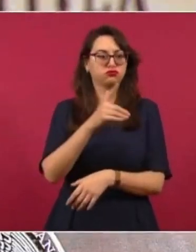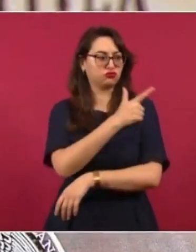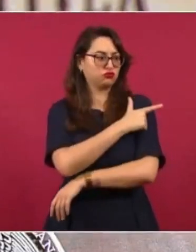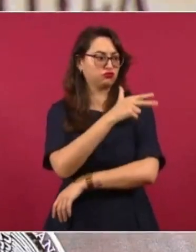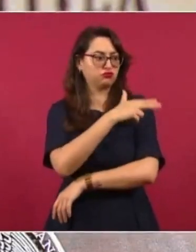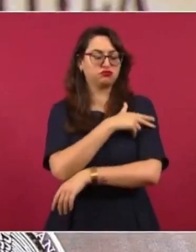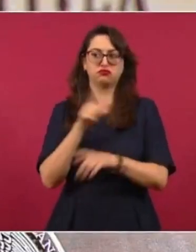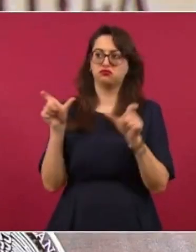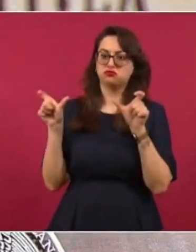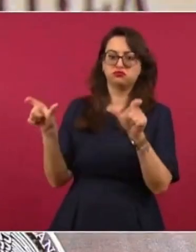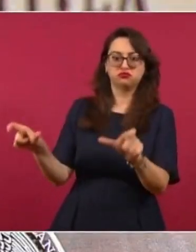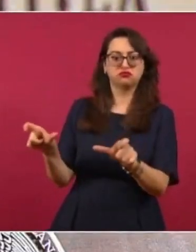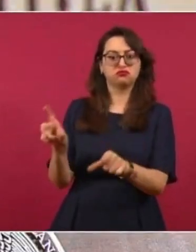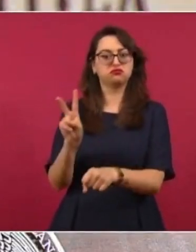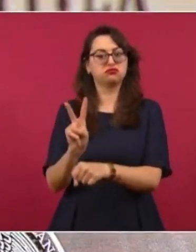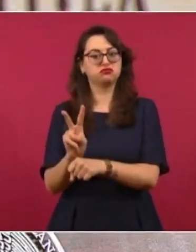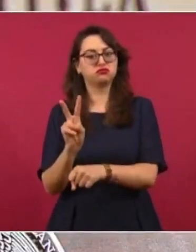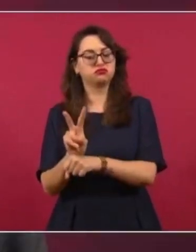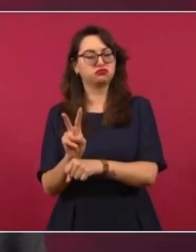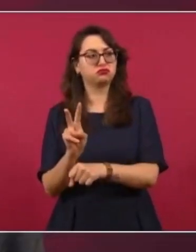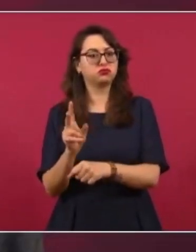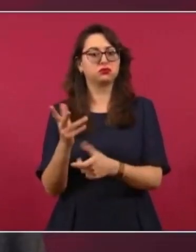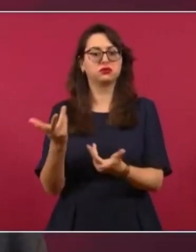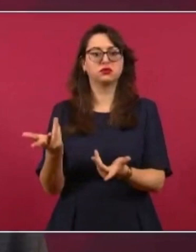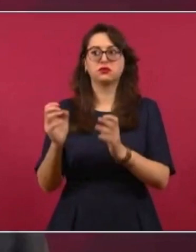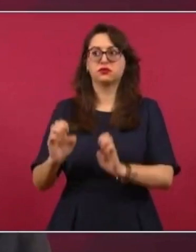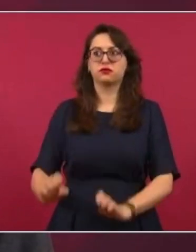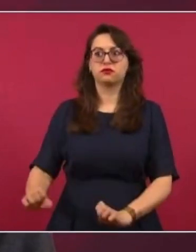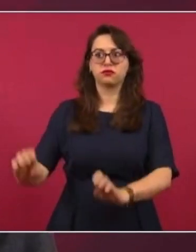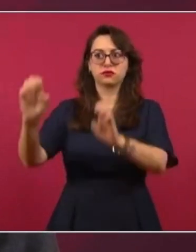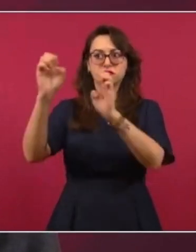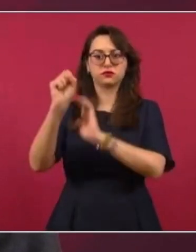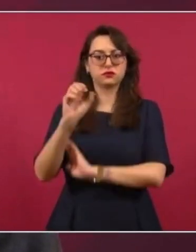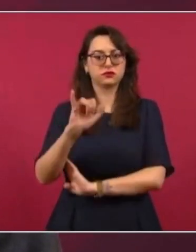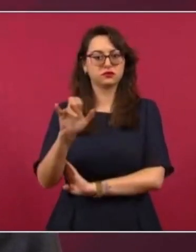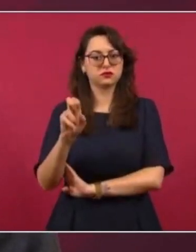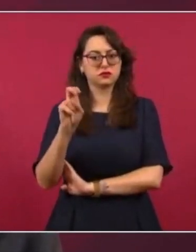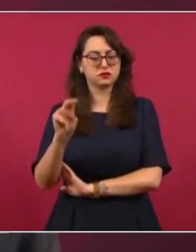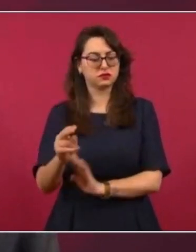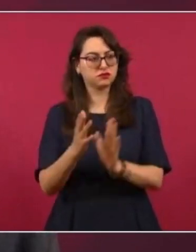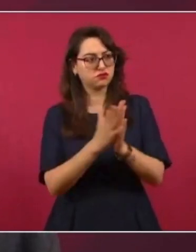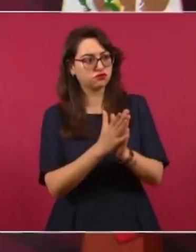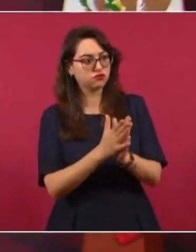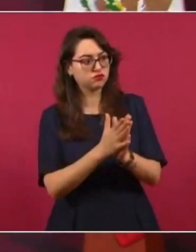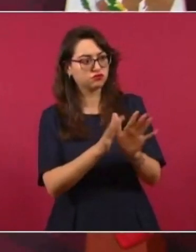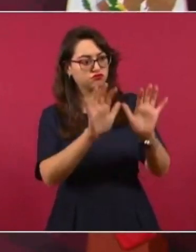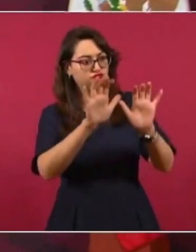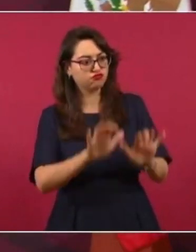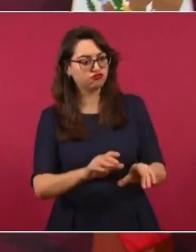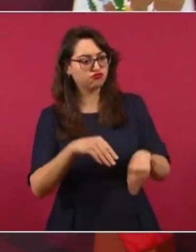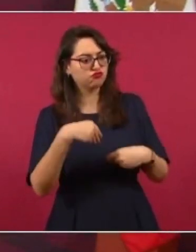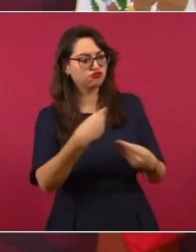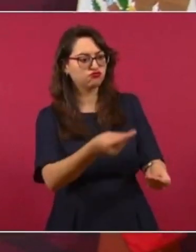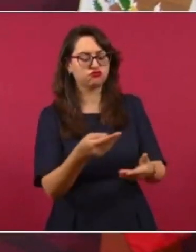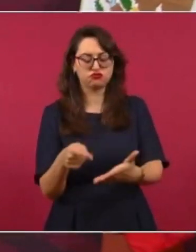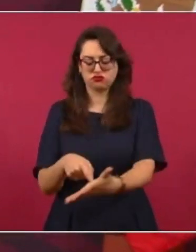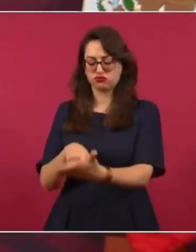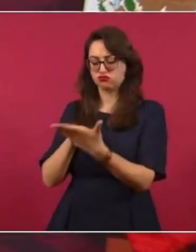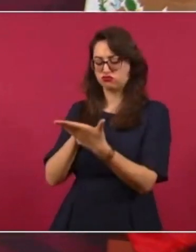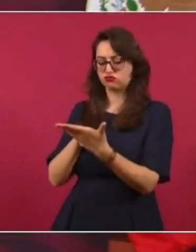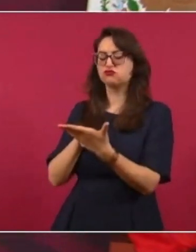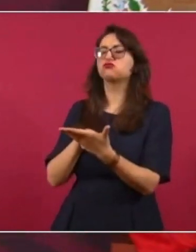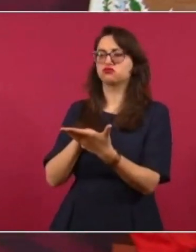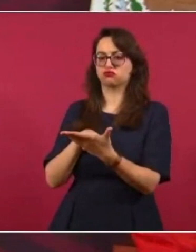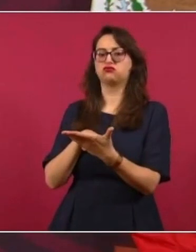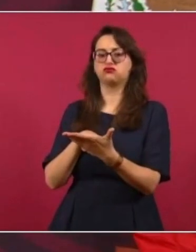Nacional para salvaguardar las instalaciones y ya se acordó un tratamiento institucional